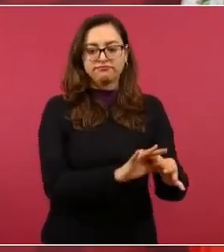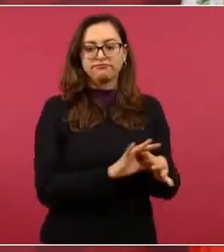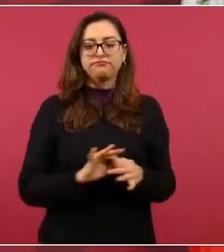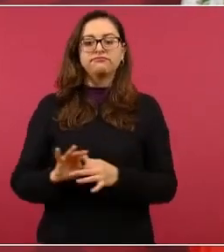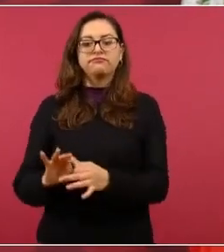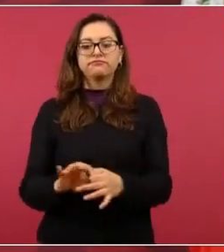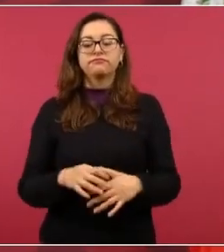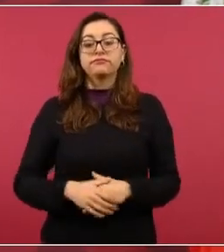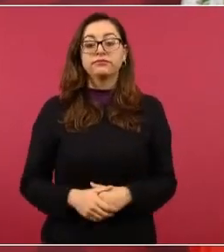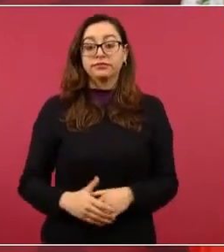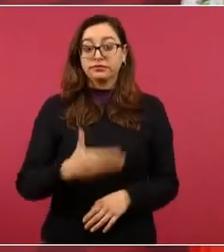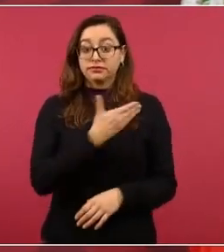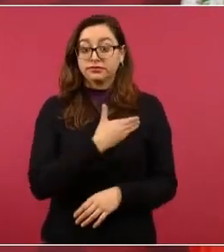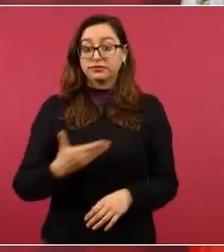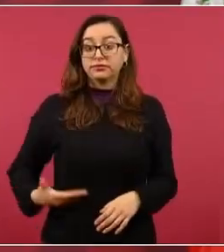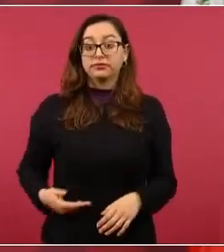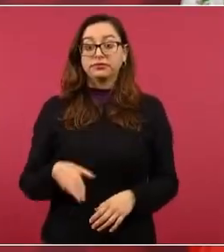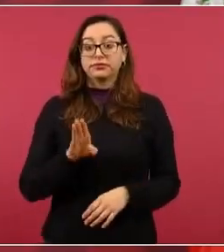lo voy a decir